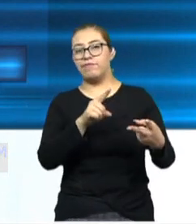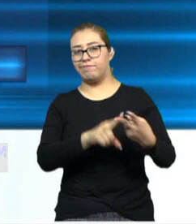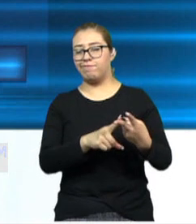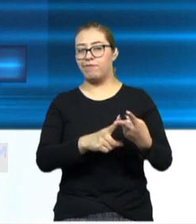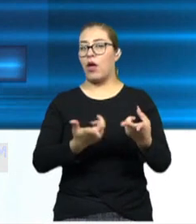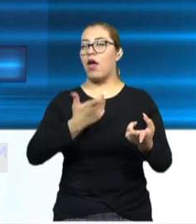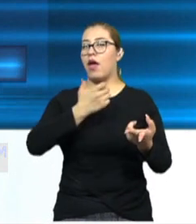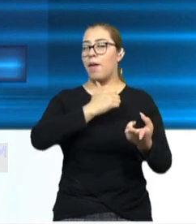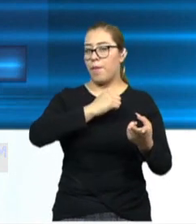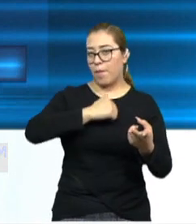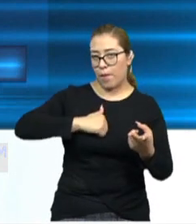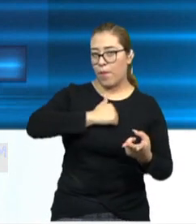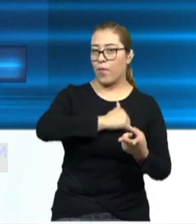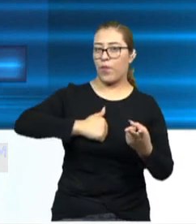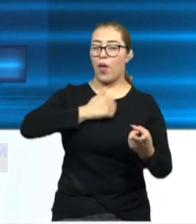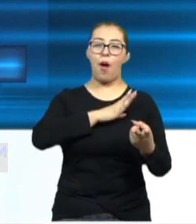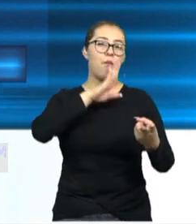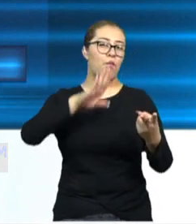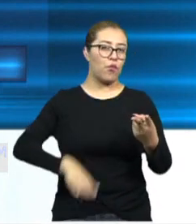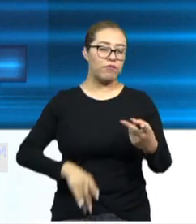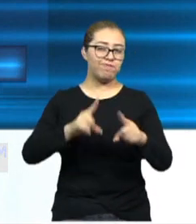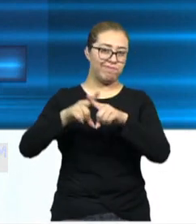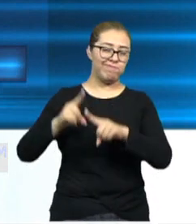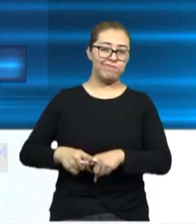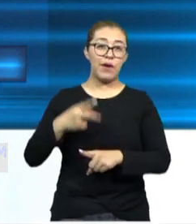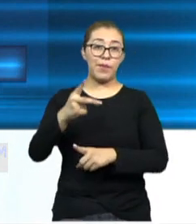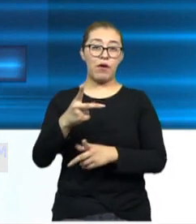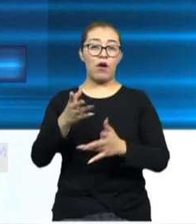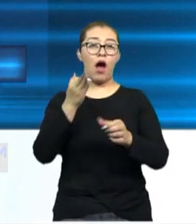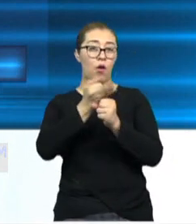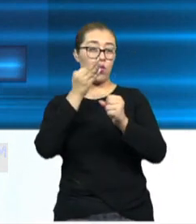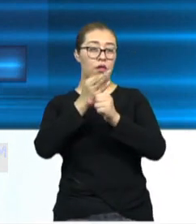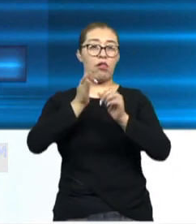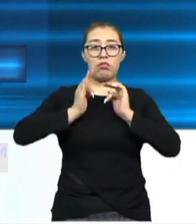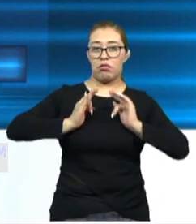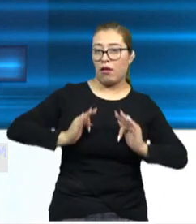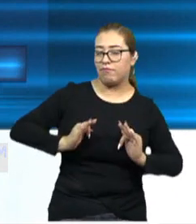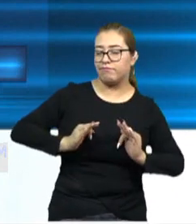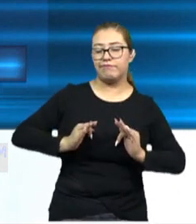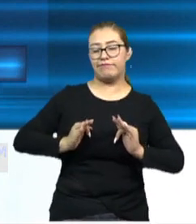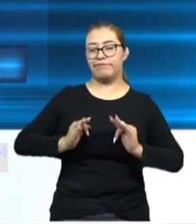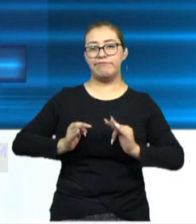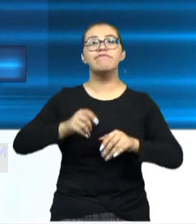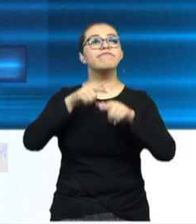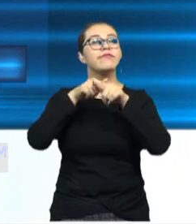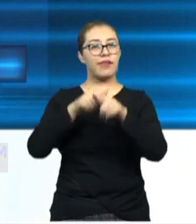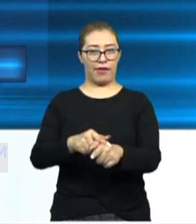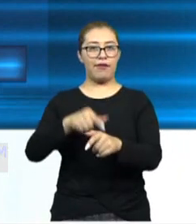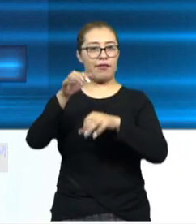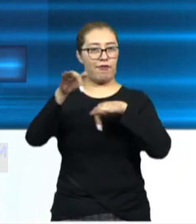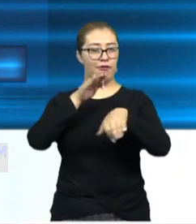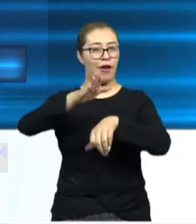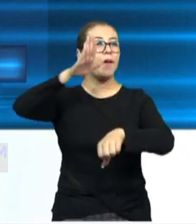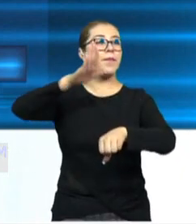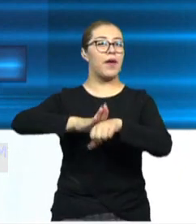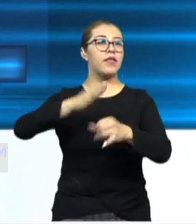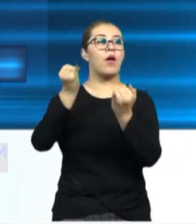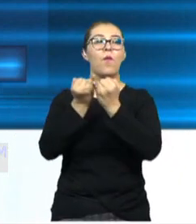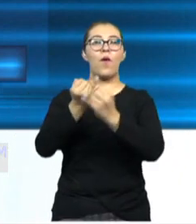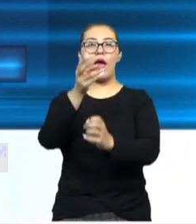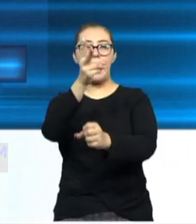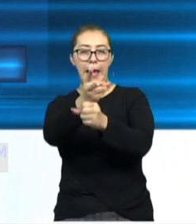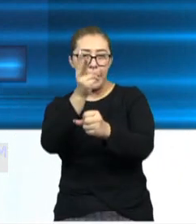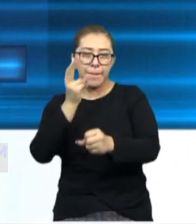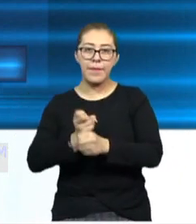lamentables defunciones. Y bueno, no podemos bajar la guardia, tenemos que seguir trabajando y invitamos como siempre a la